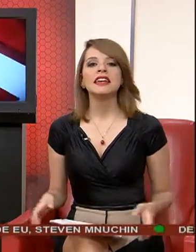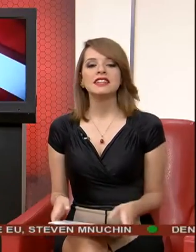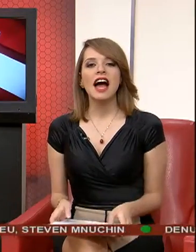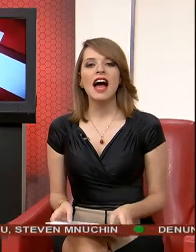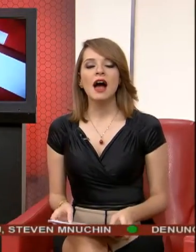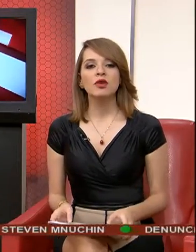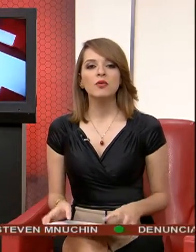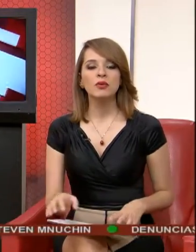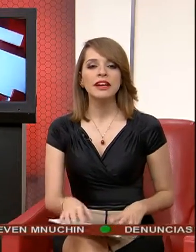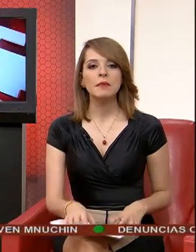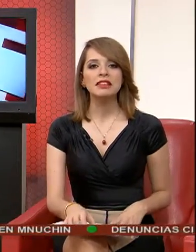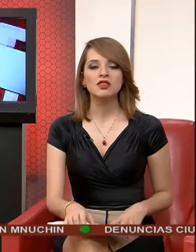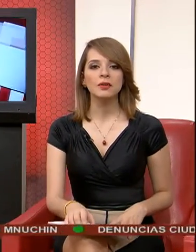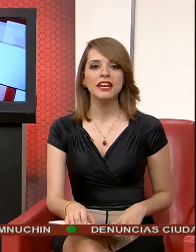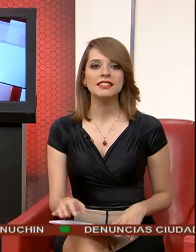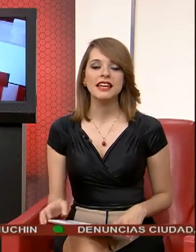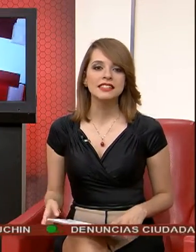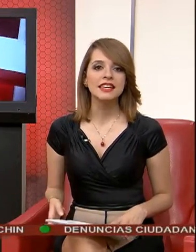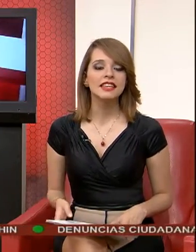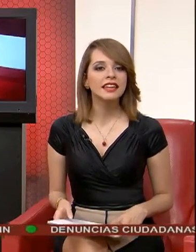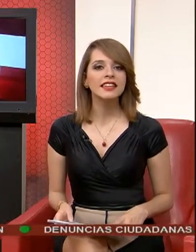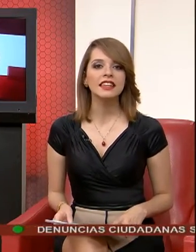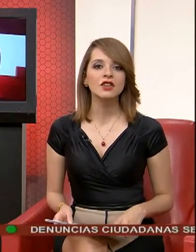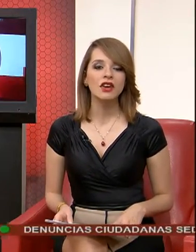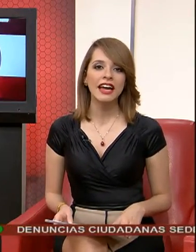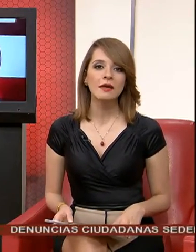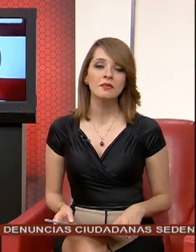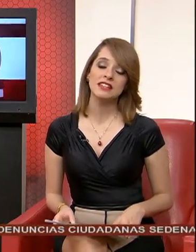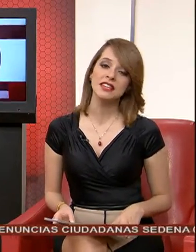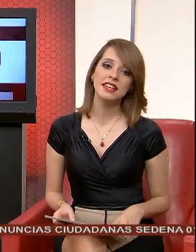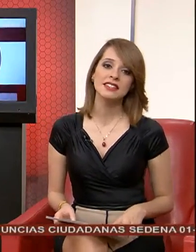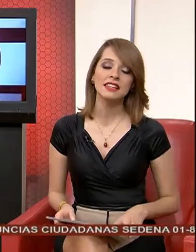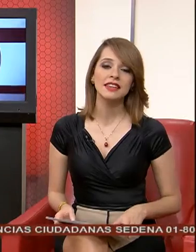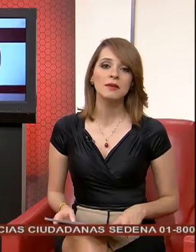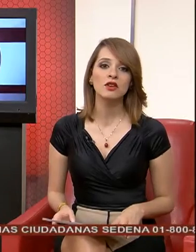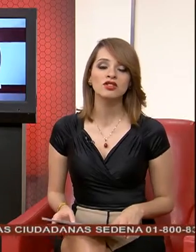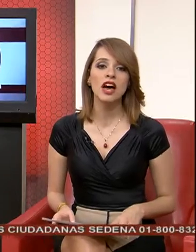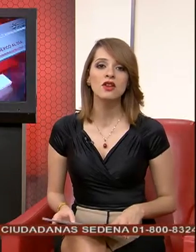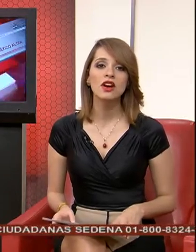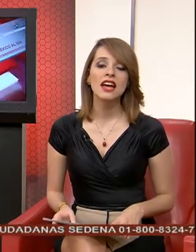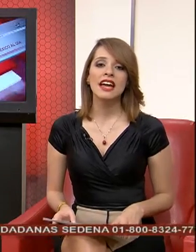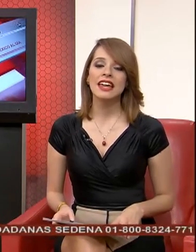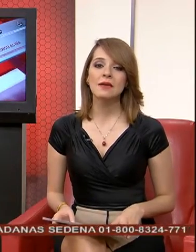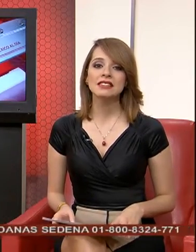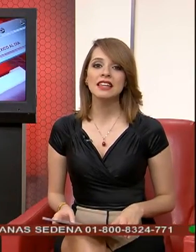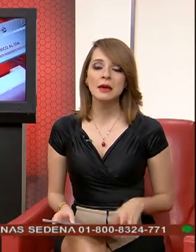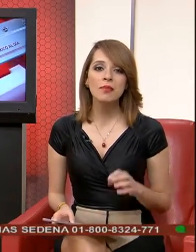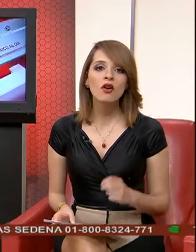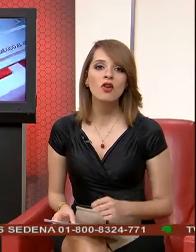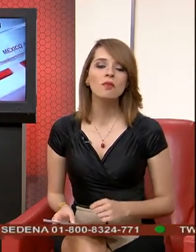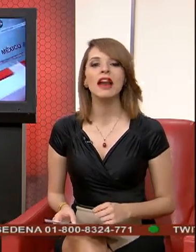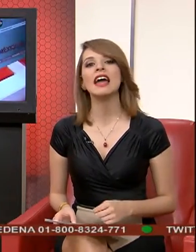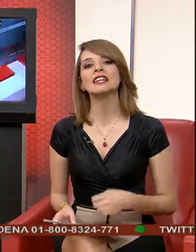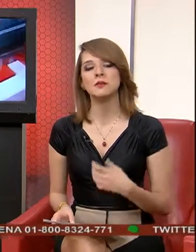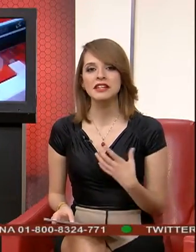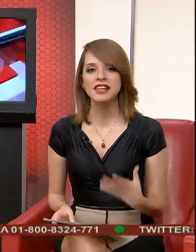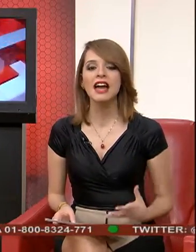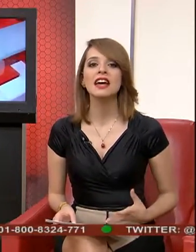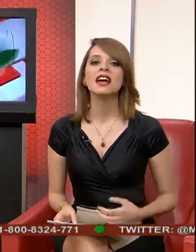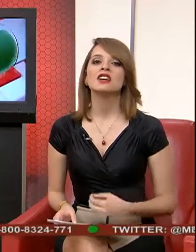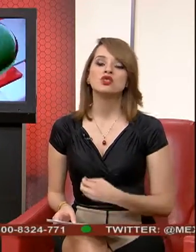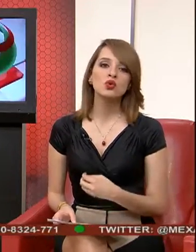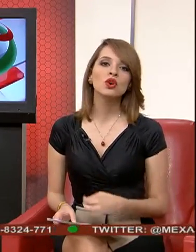Kalanick ya habló públicamente sobre este incidente dijo que decir que se sentía avergonzado era bastante poco para